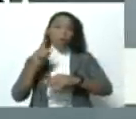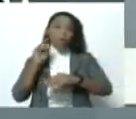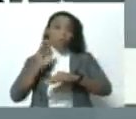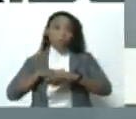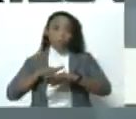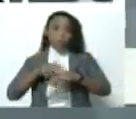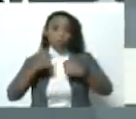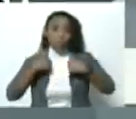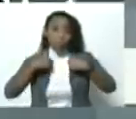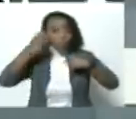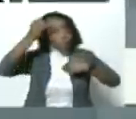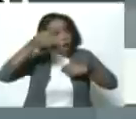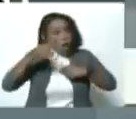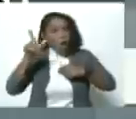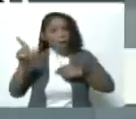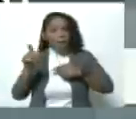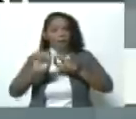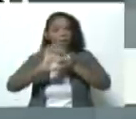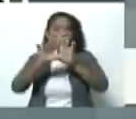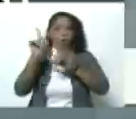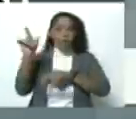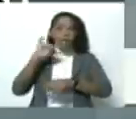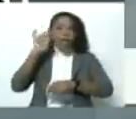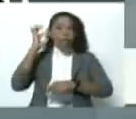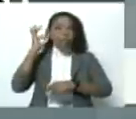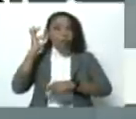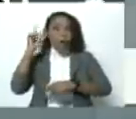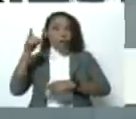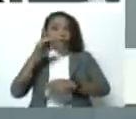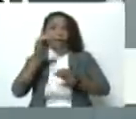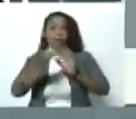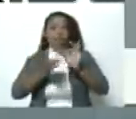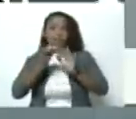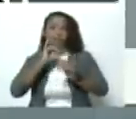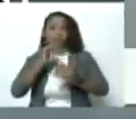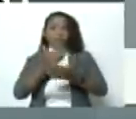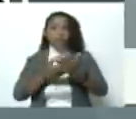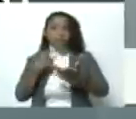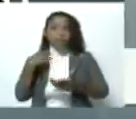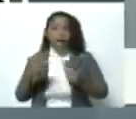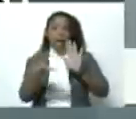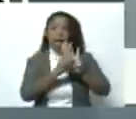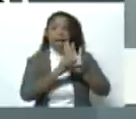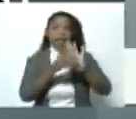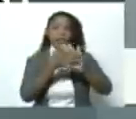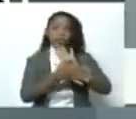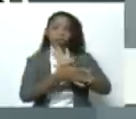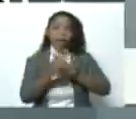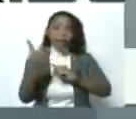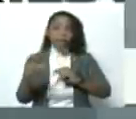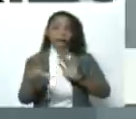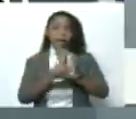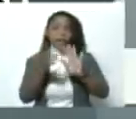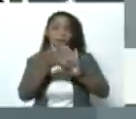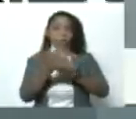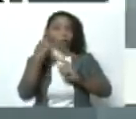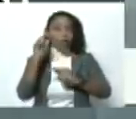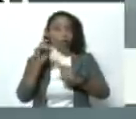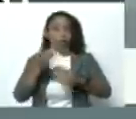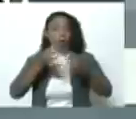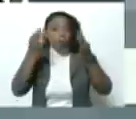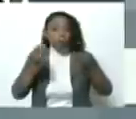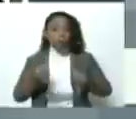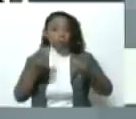que es una declaración que abona a la legitimidad, que abona a la legalidad, a la